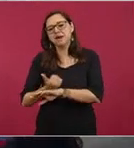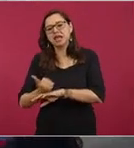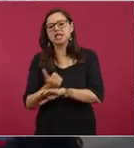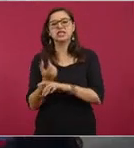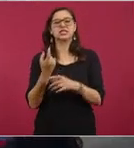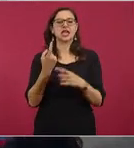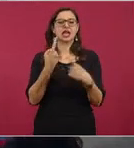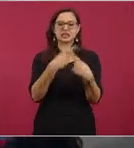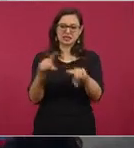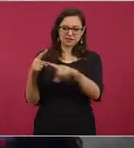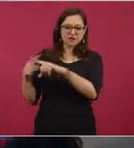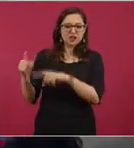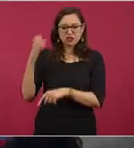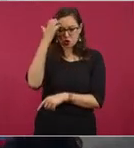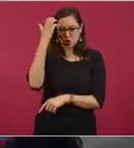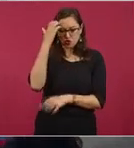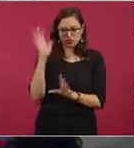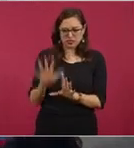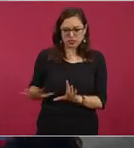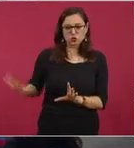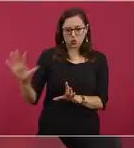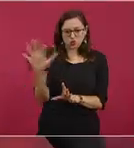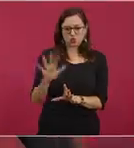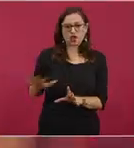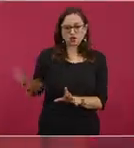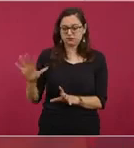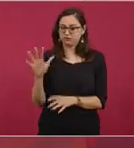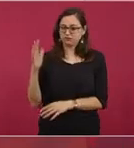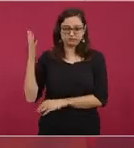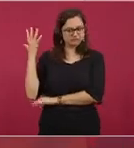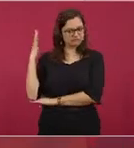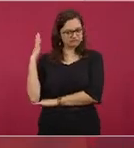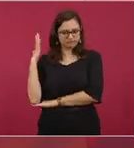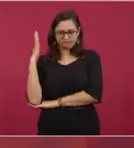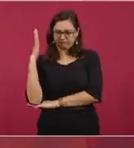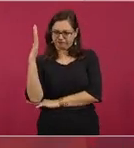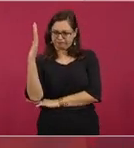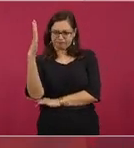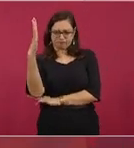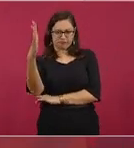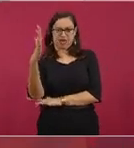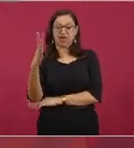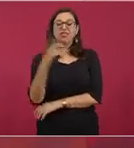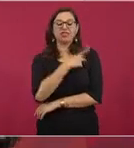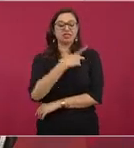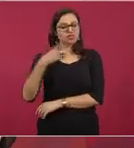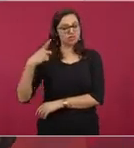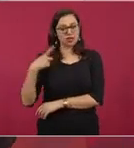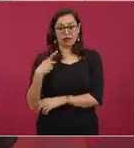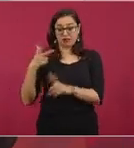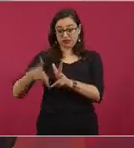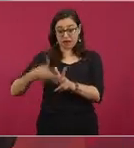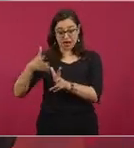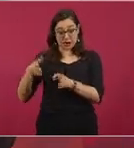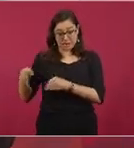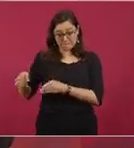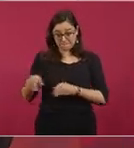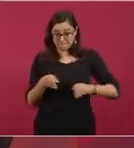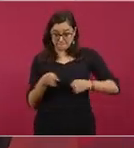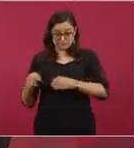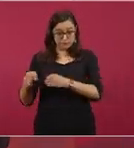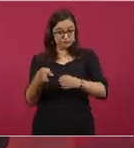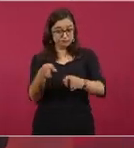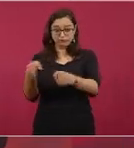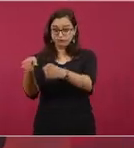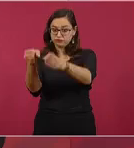el Lambollán, en toda la